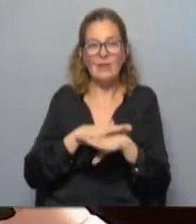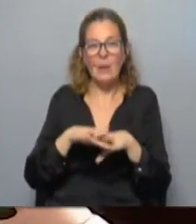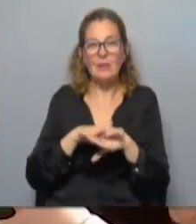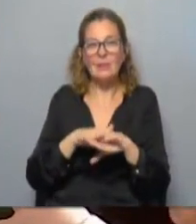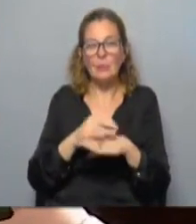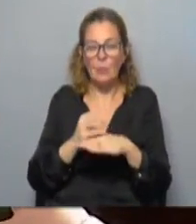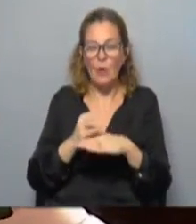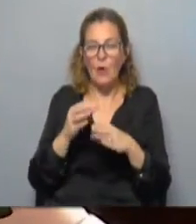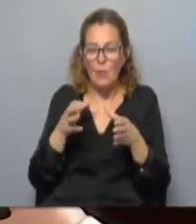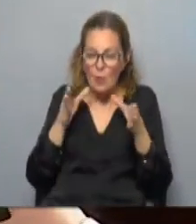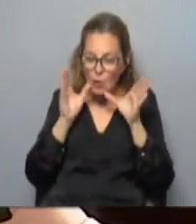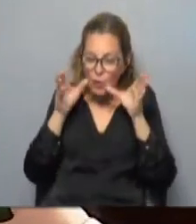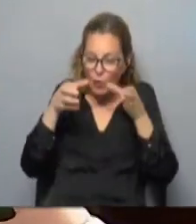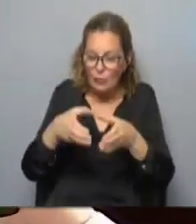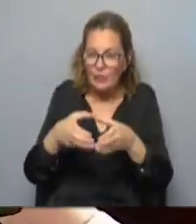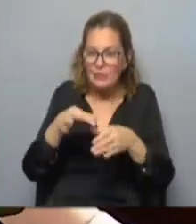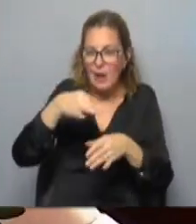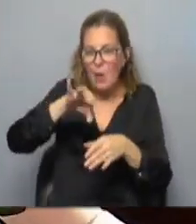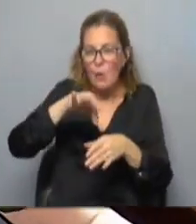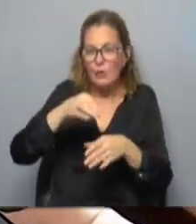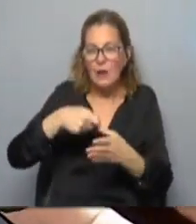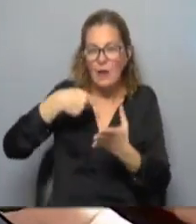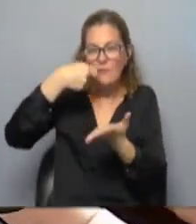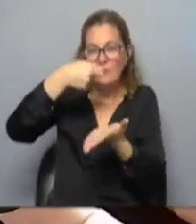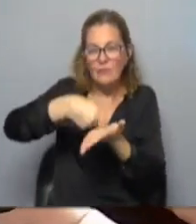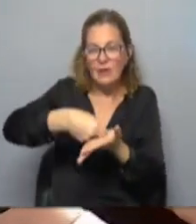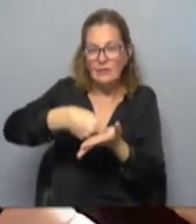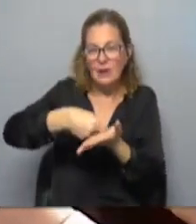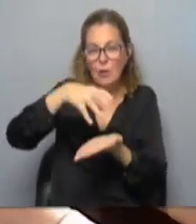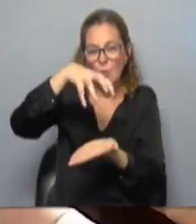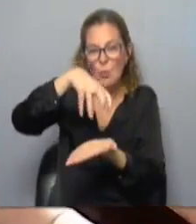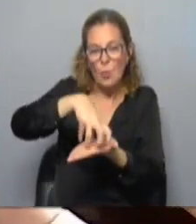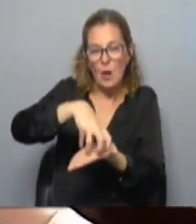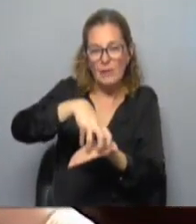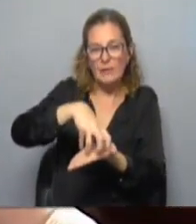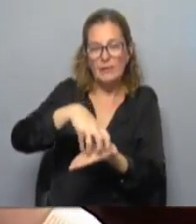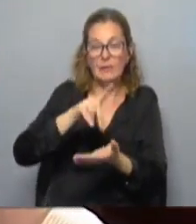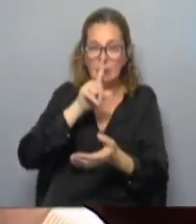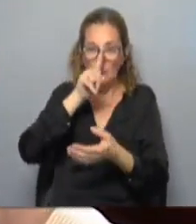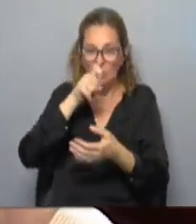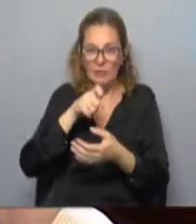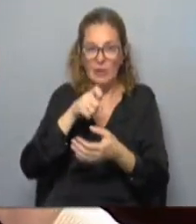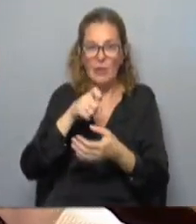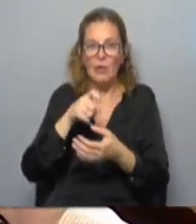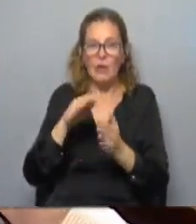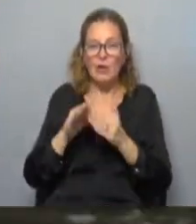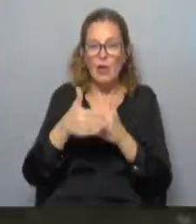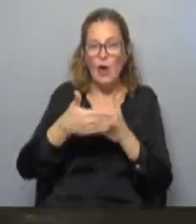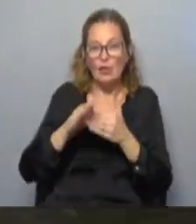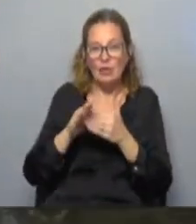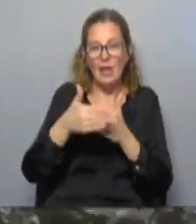concentra en una única inversión en un único lugar del territorio montevideano y costero